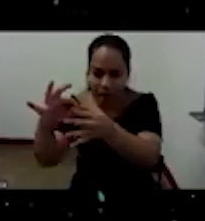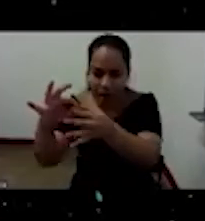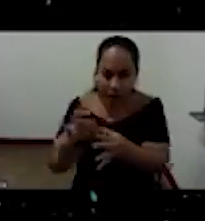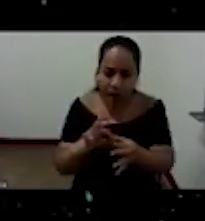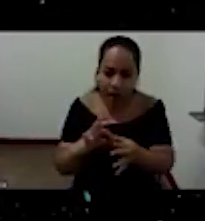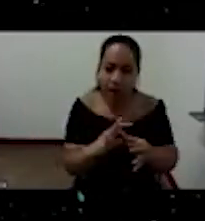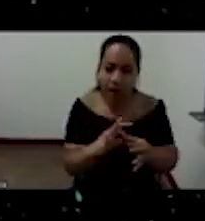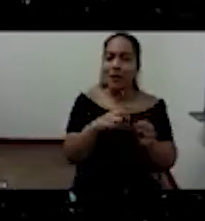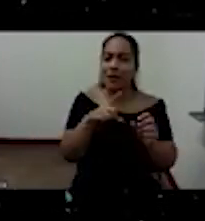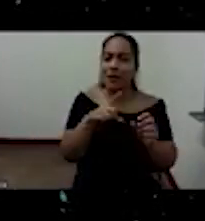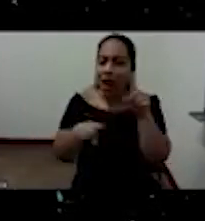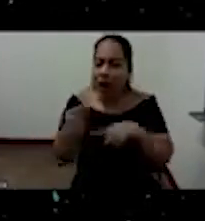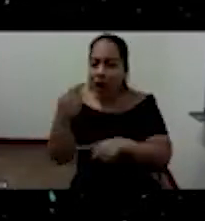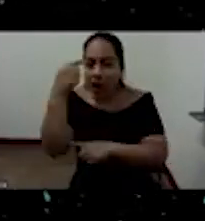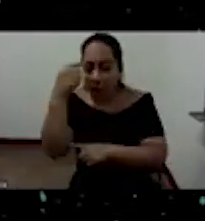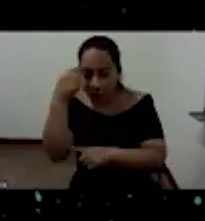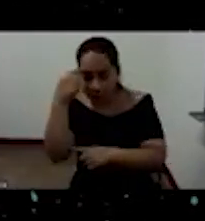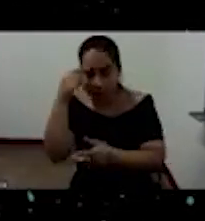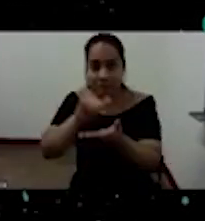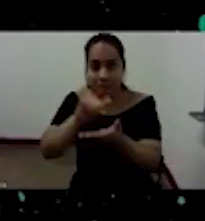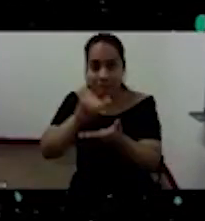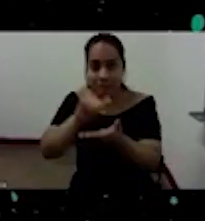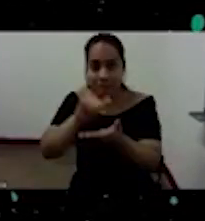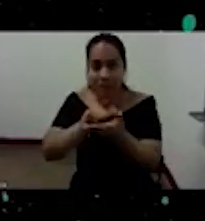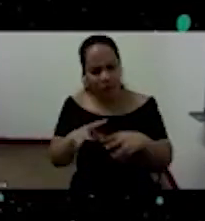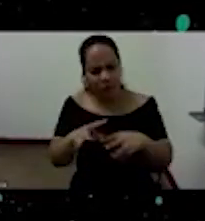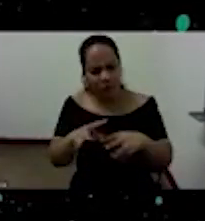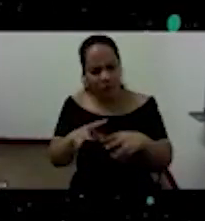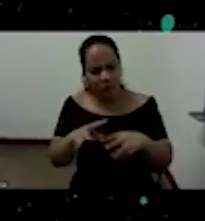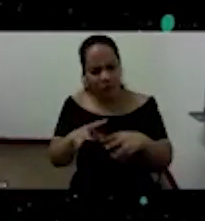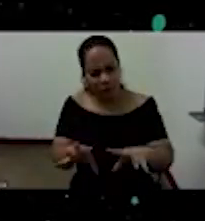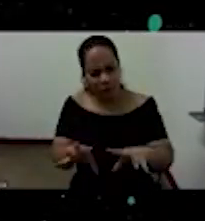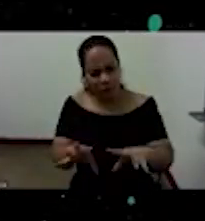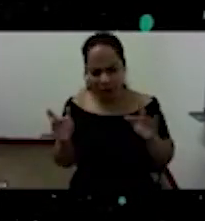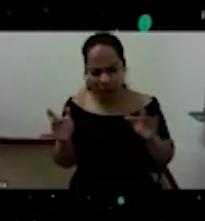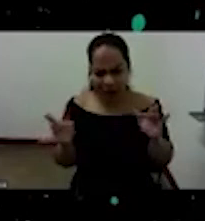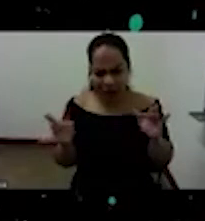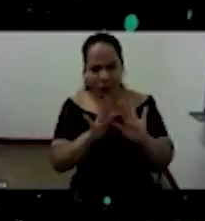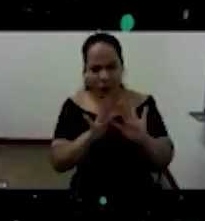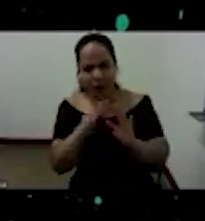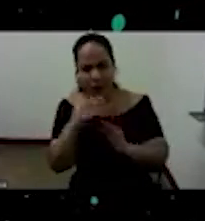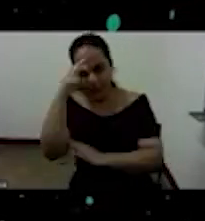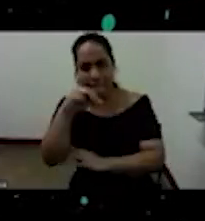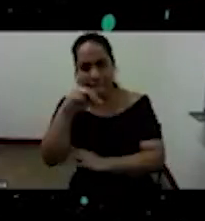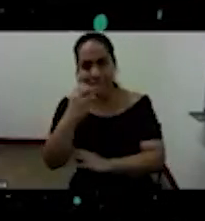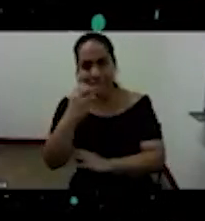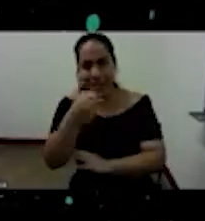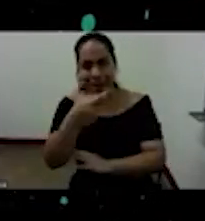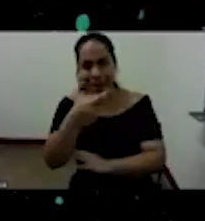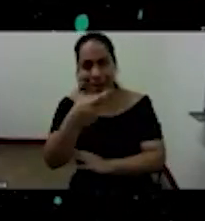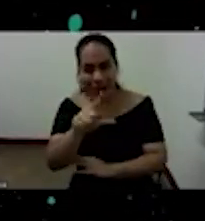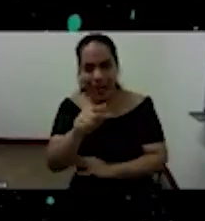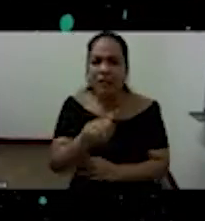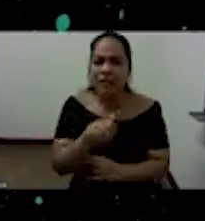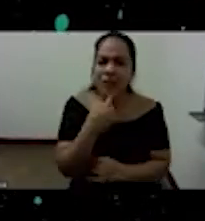con esta afirmación machiavelica del carácter